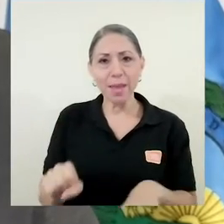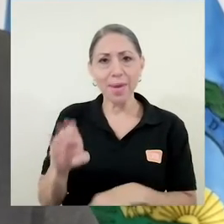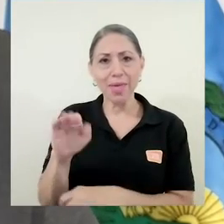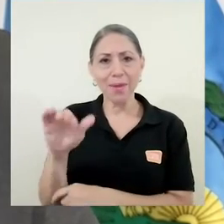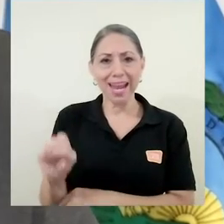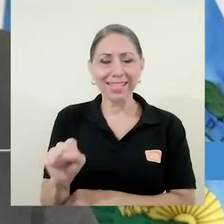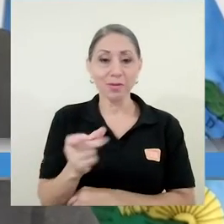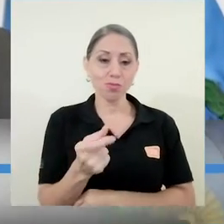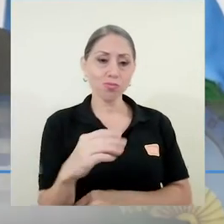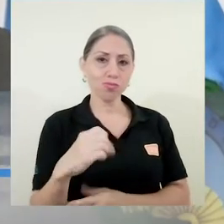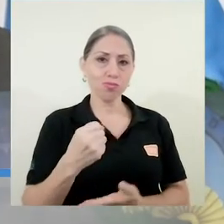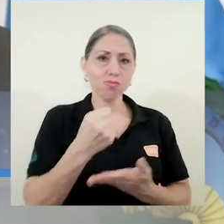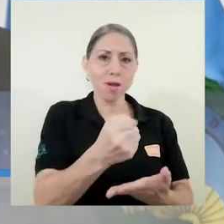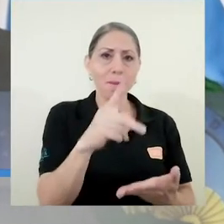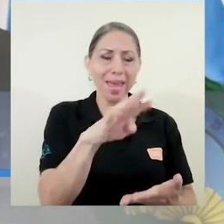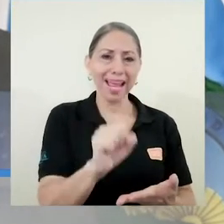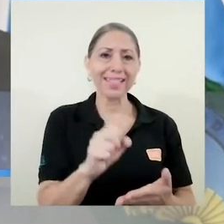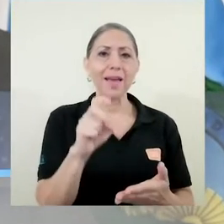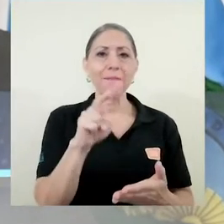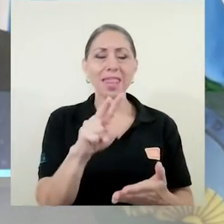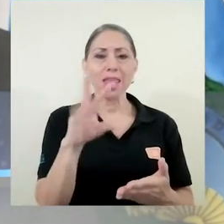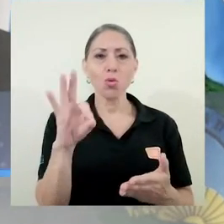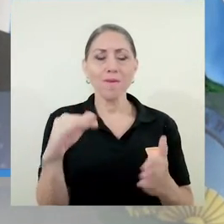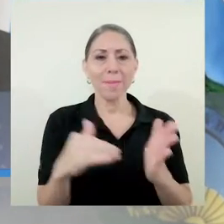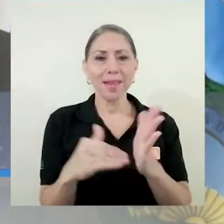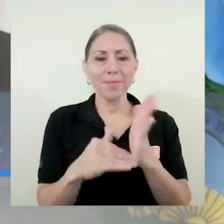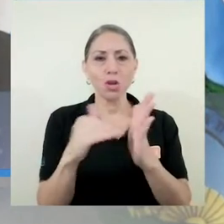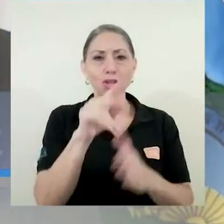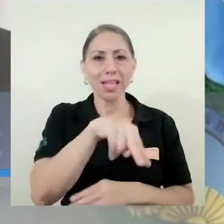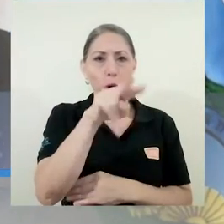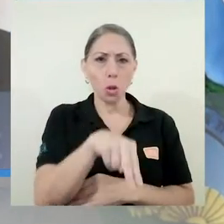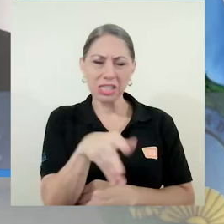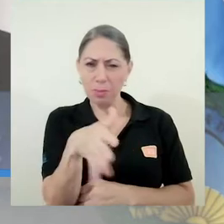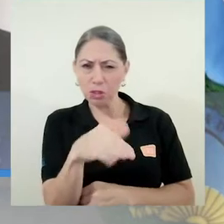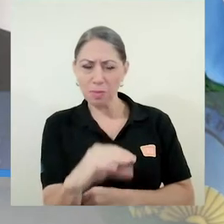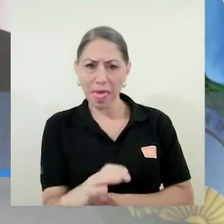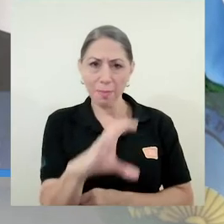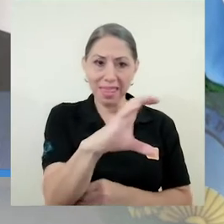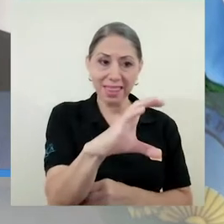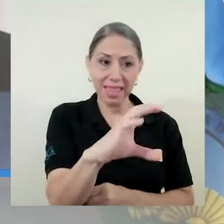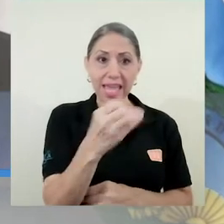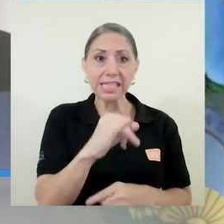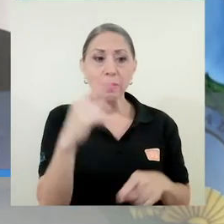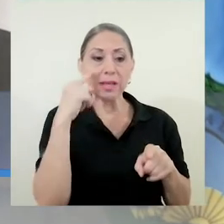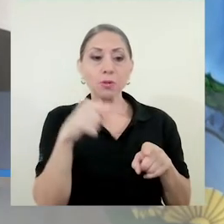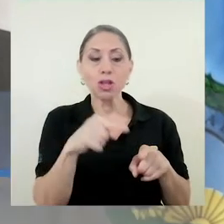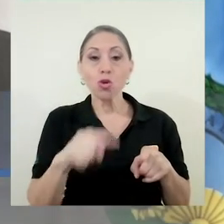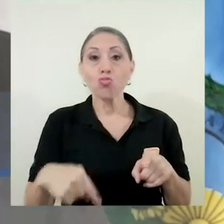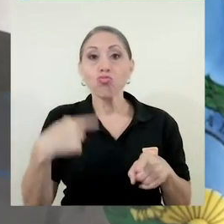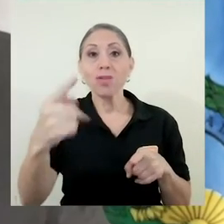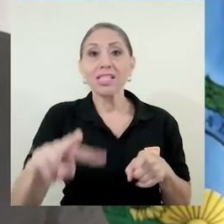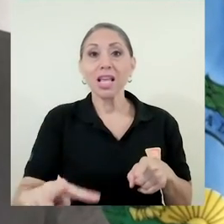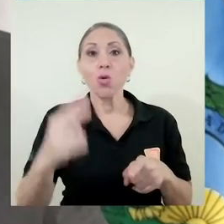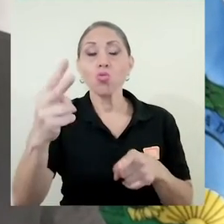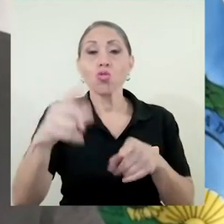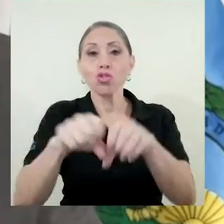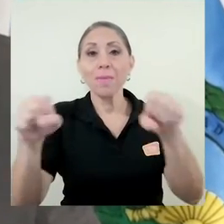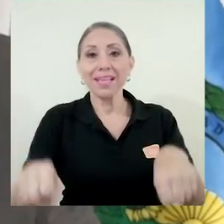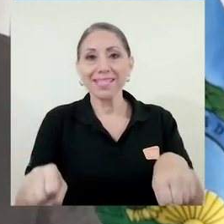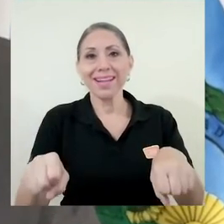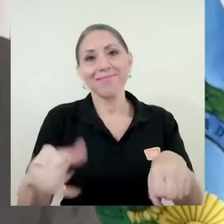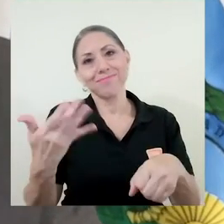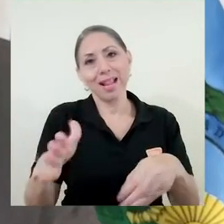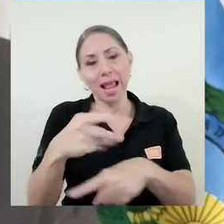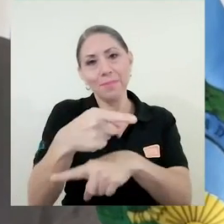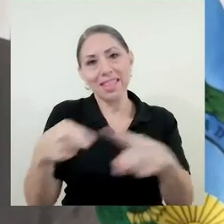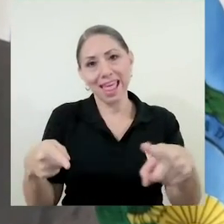fondo de becas es de 29.000 millones de colones aproximadamente. Si tomamos en cuenta que es para el segundo semestre, pues sería la mitad porque ya